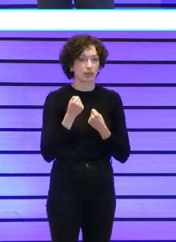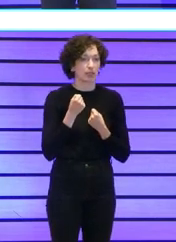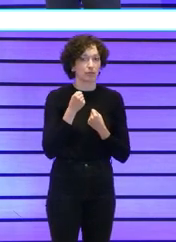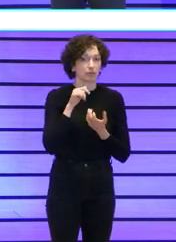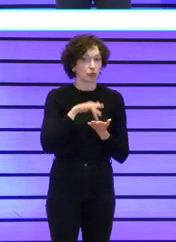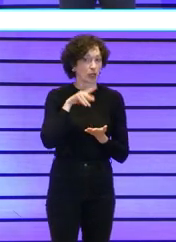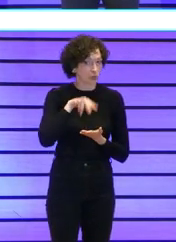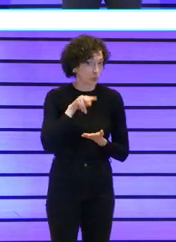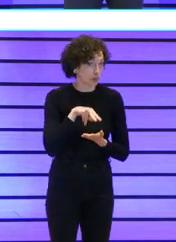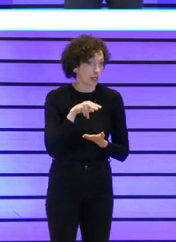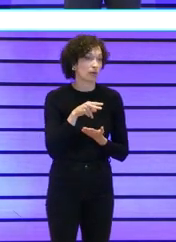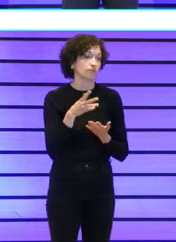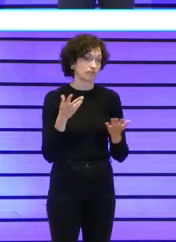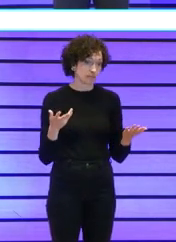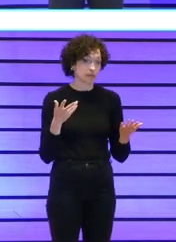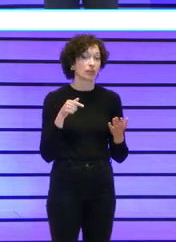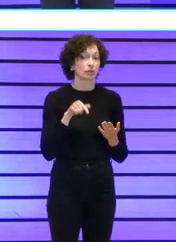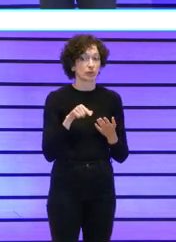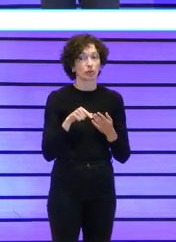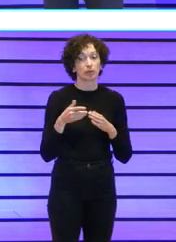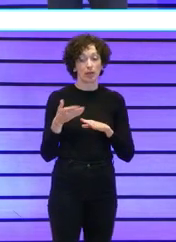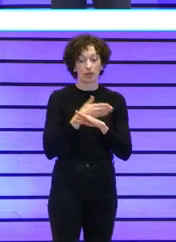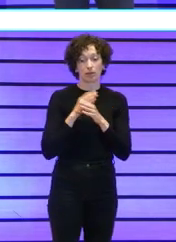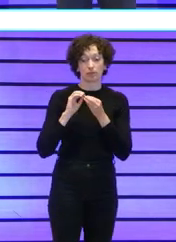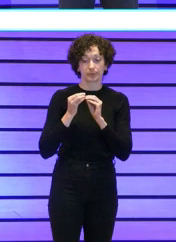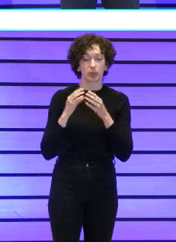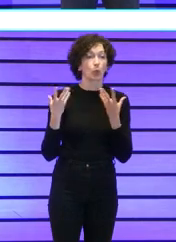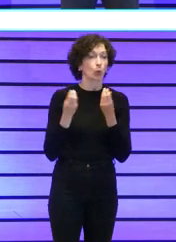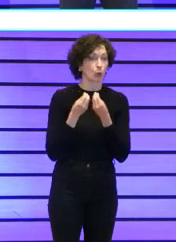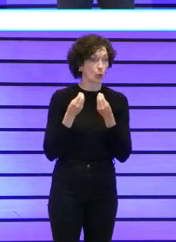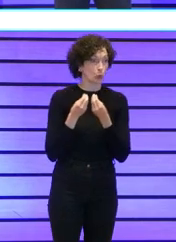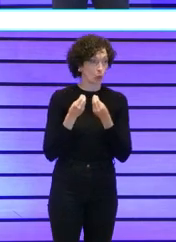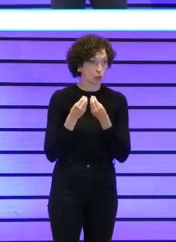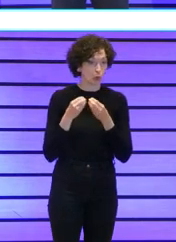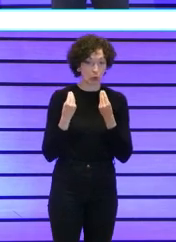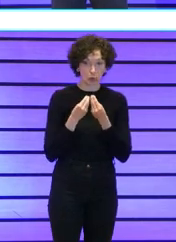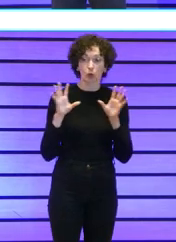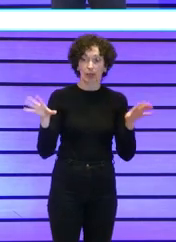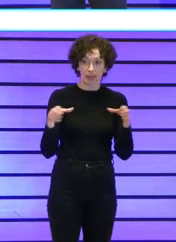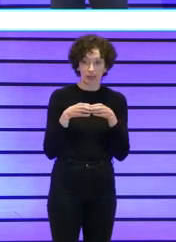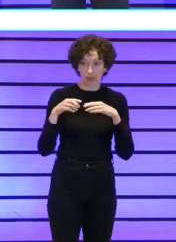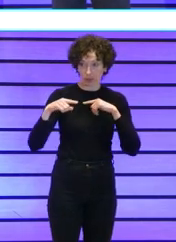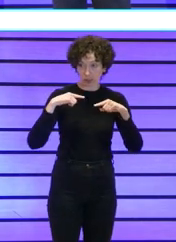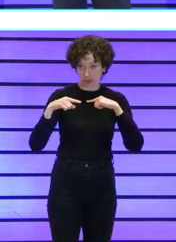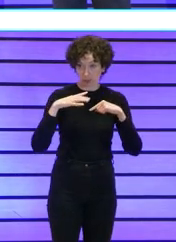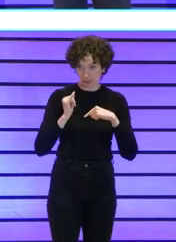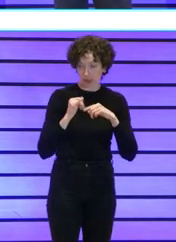manejado ¿vale? todo esto hubo que elaborarlo conjuntamente con aquellos equipos directivos que teníamos